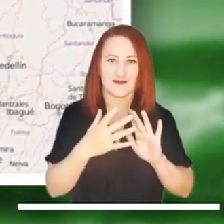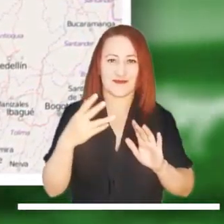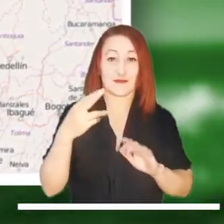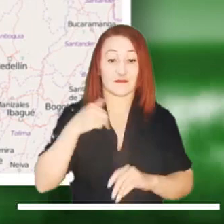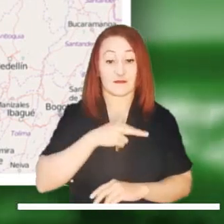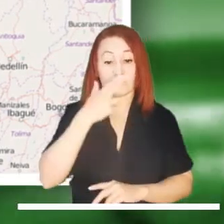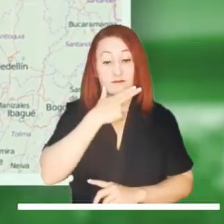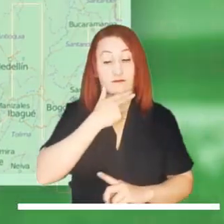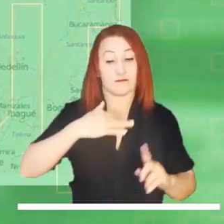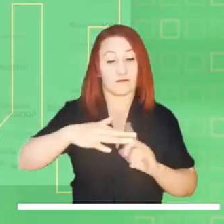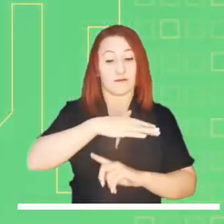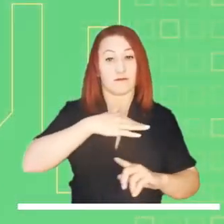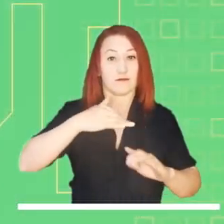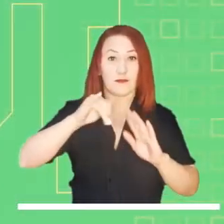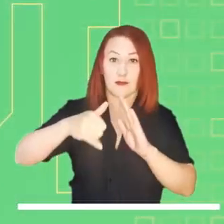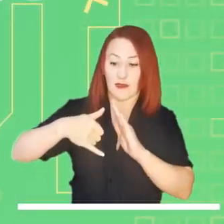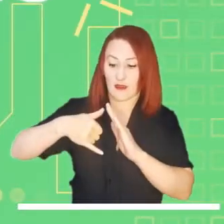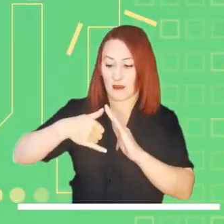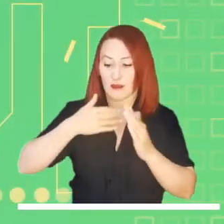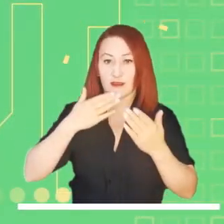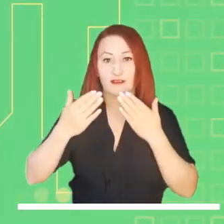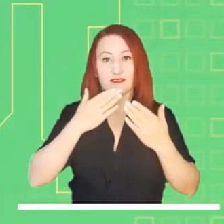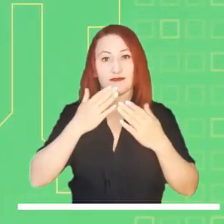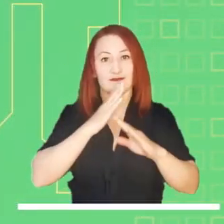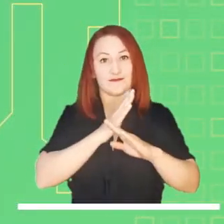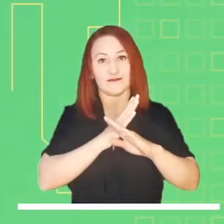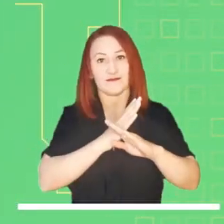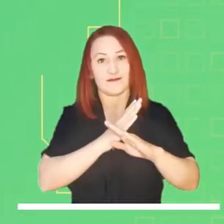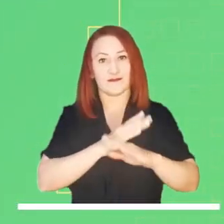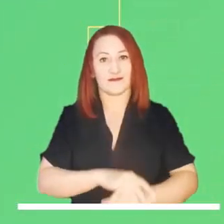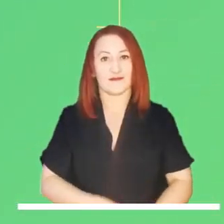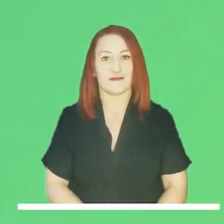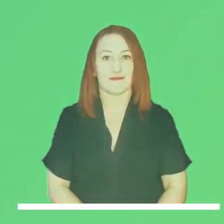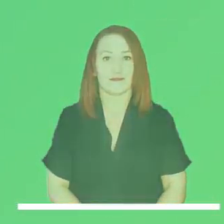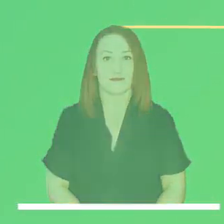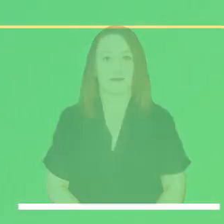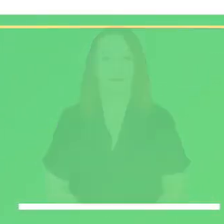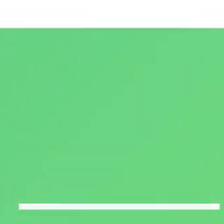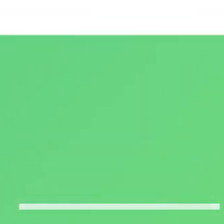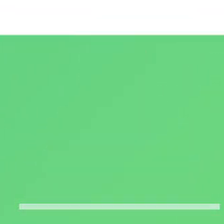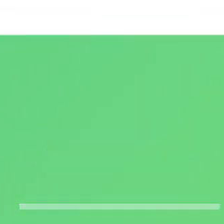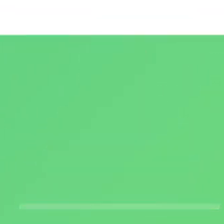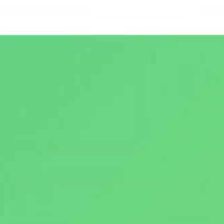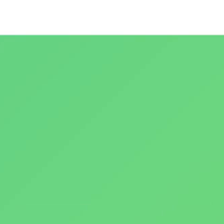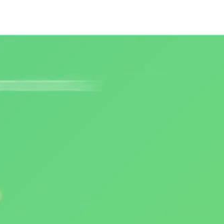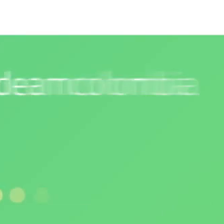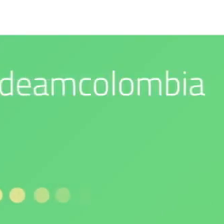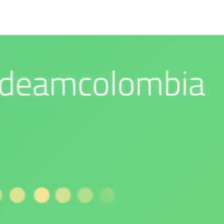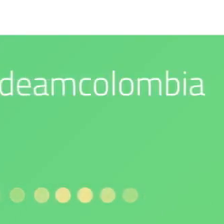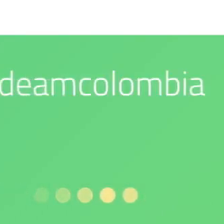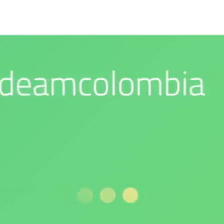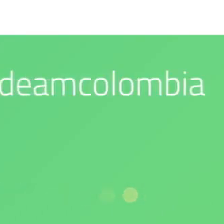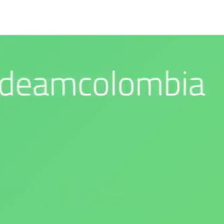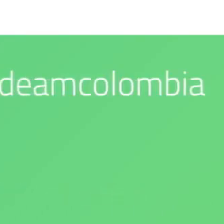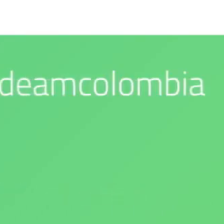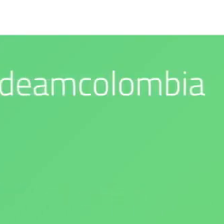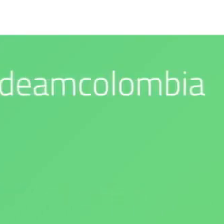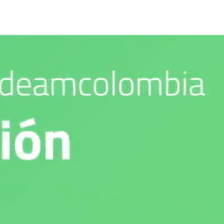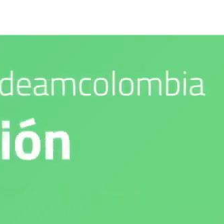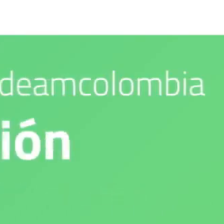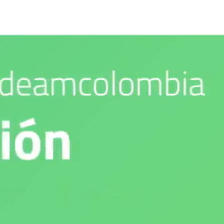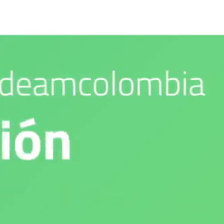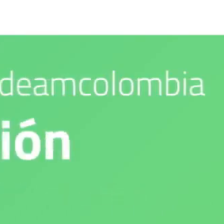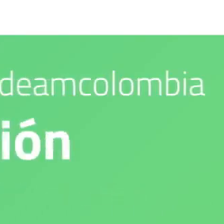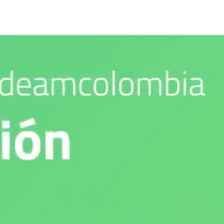colombiano. Los esperamos en nuestras redes sociales. Nuestro compromiso es con el medio ambiente. IDEAM es